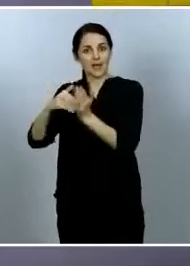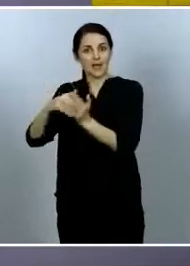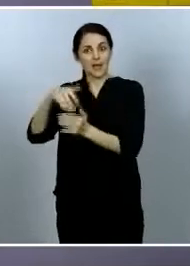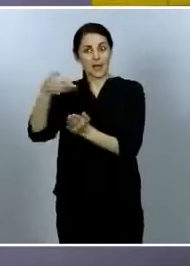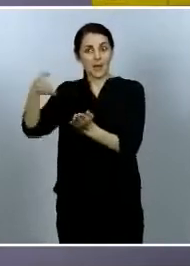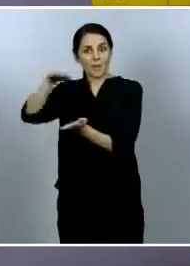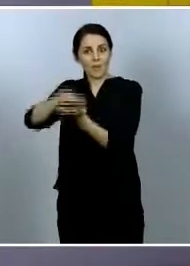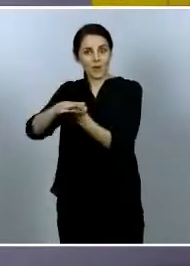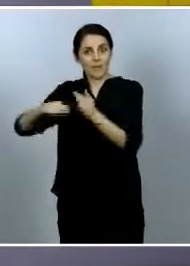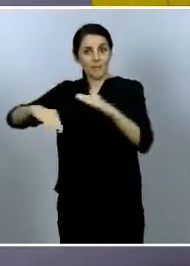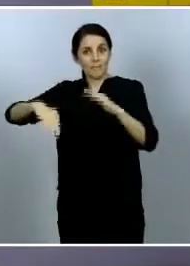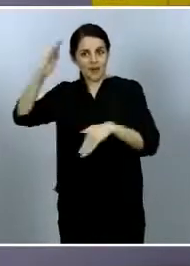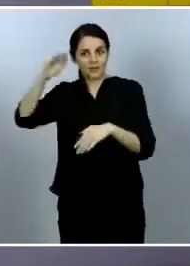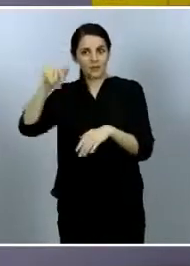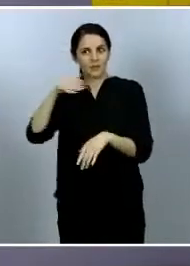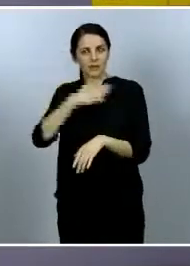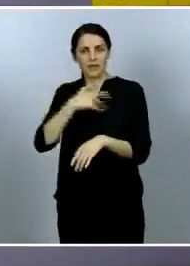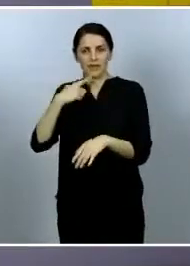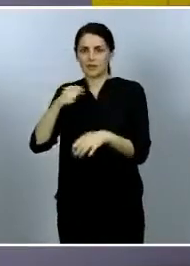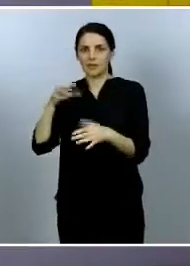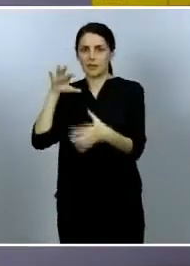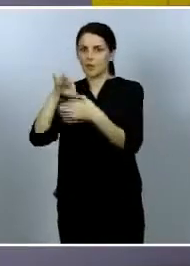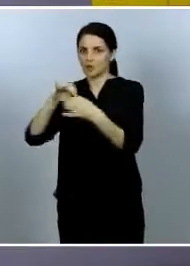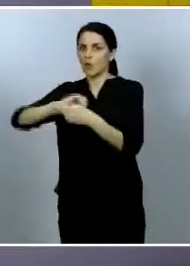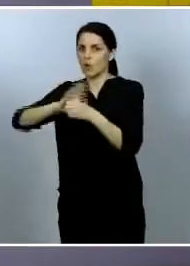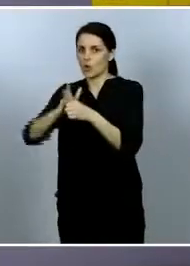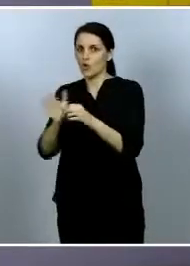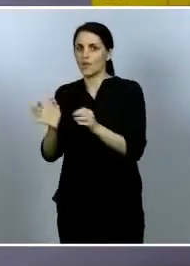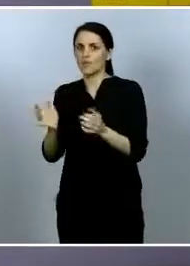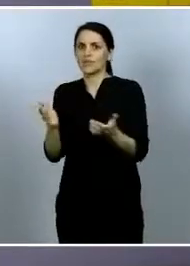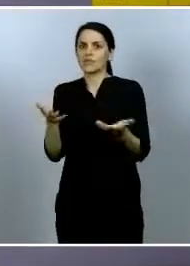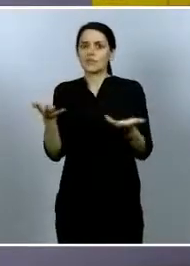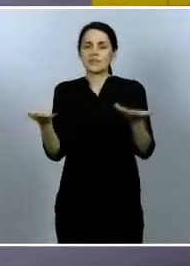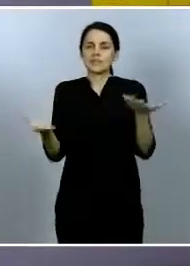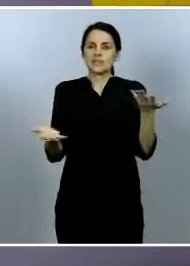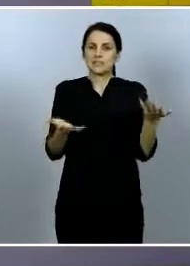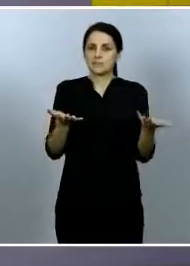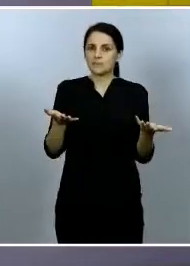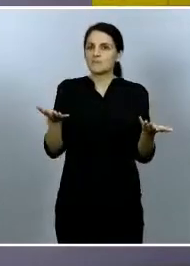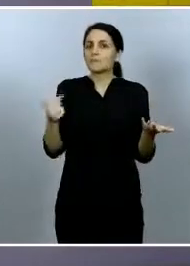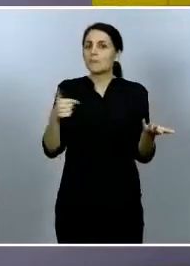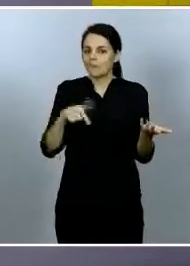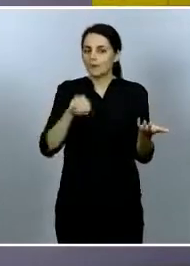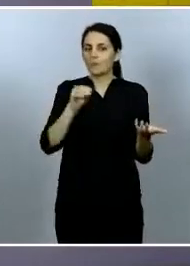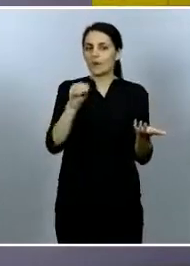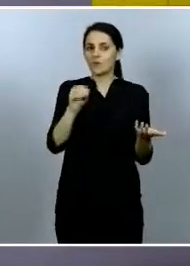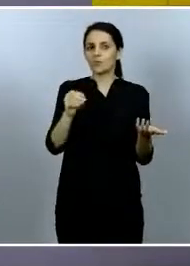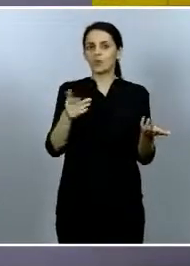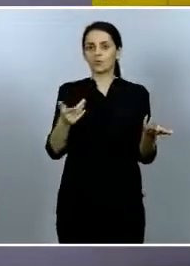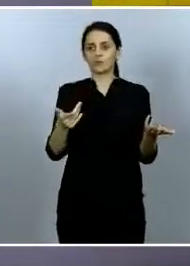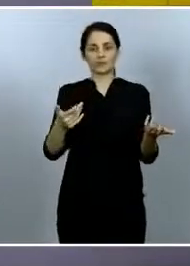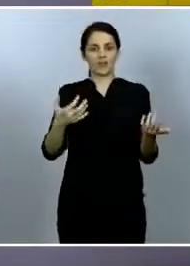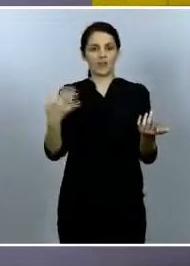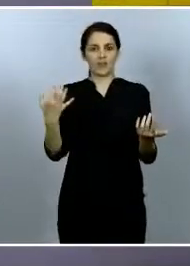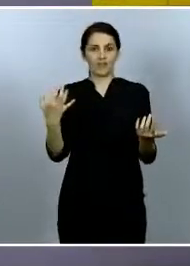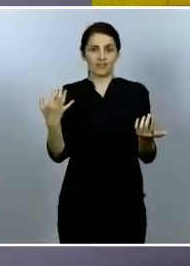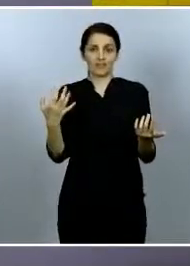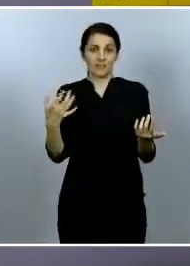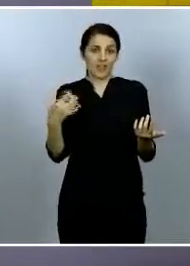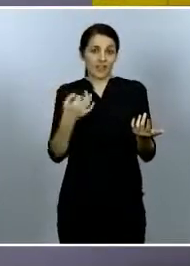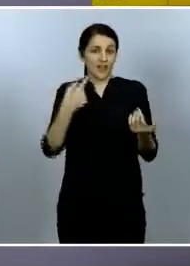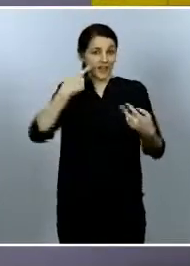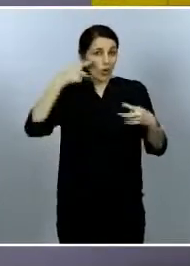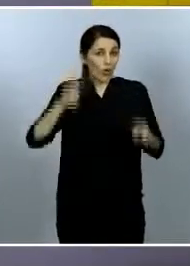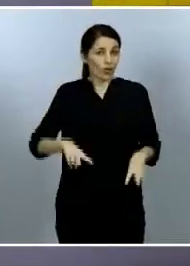tendríamos otra epidemia para identificar. ¿No es una cuestión de ética y de responsabilidad reconocer que es muy probable que hayan muerto más de 40.000 personas